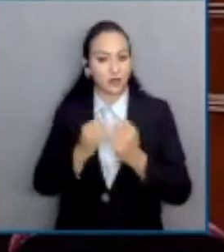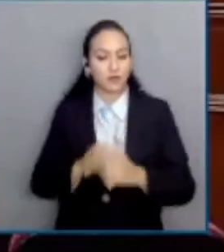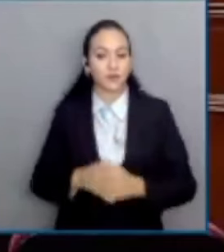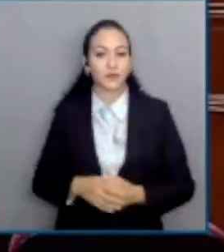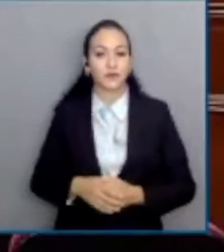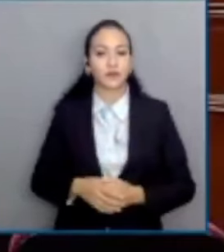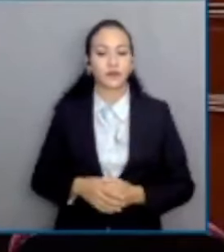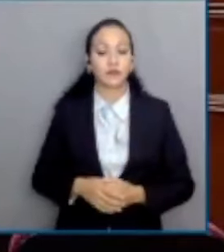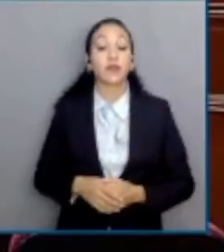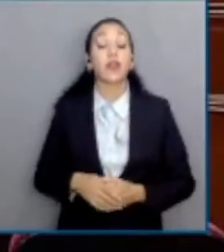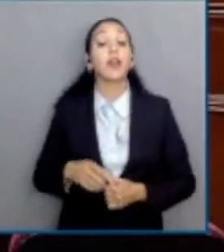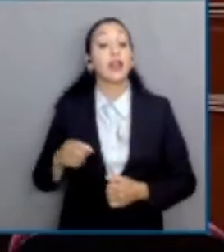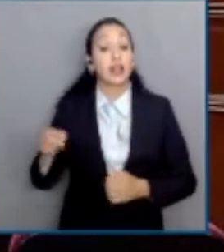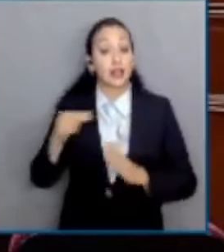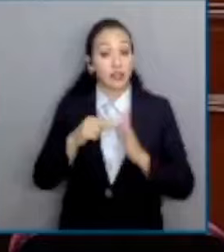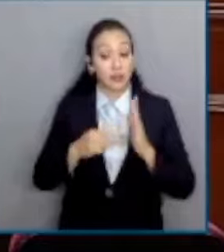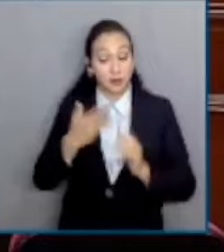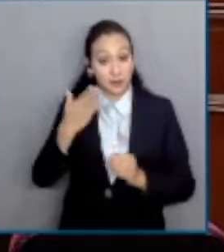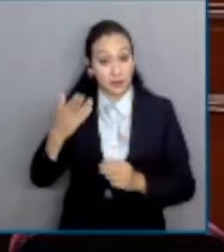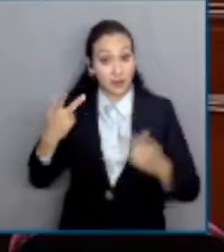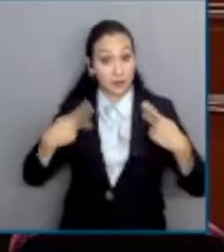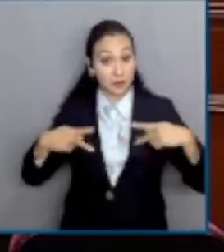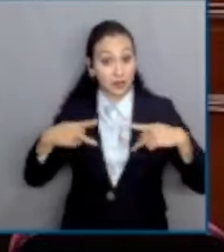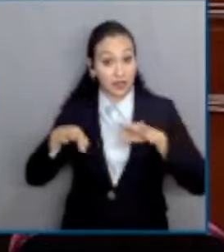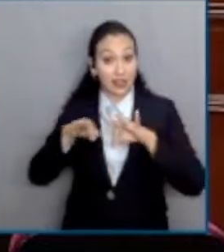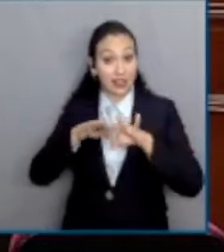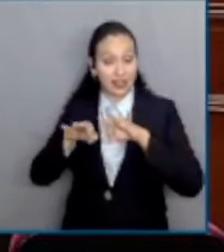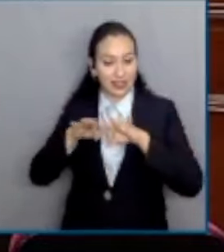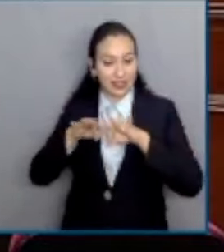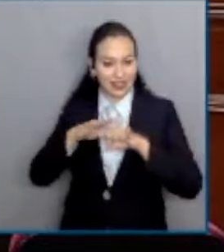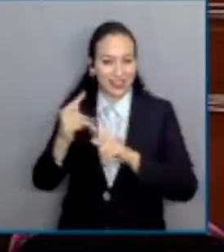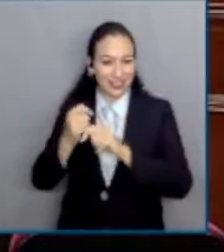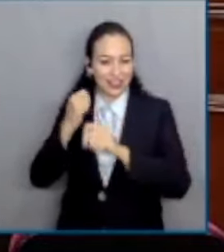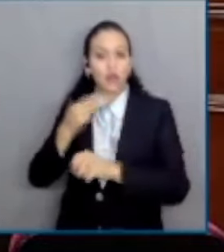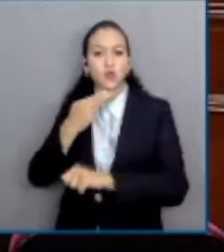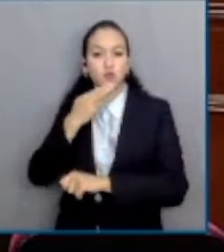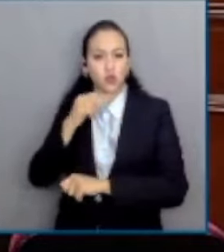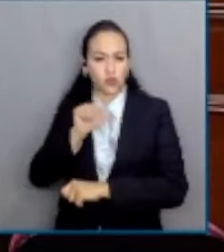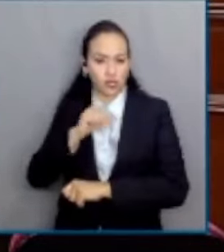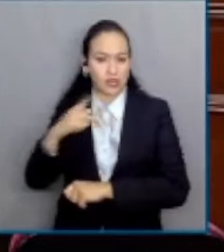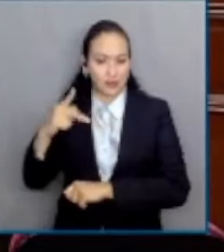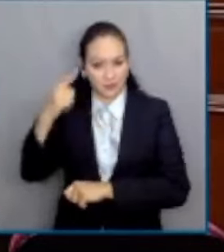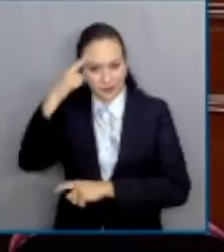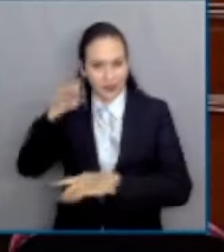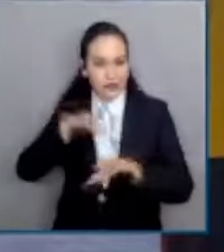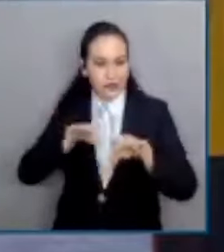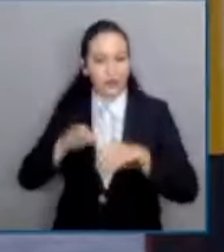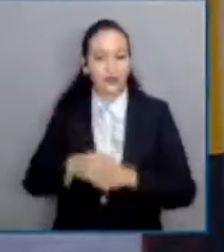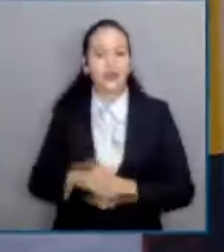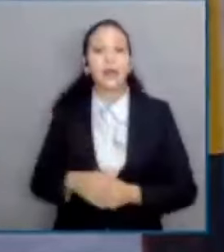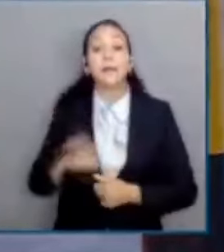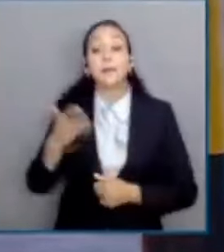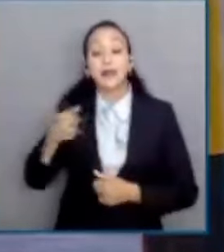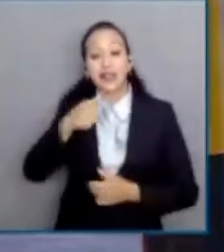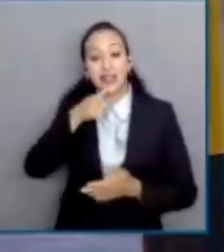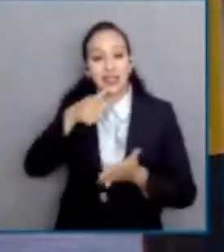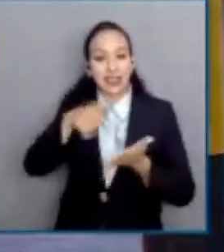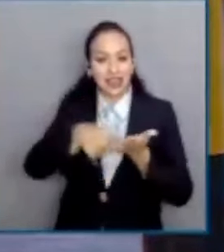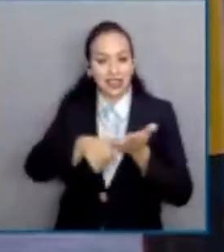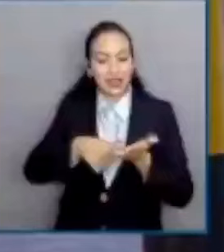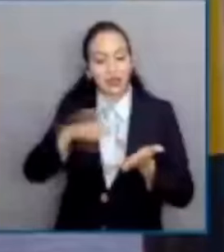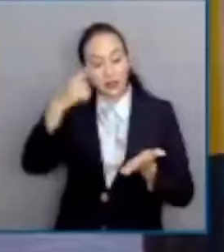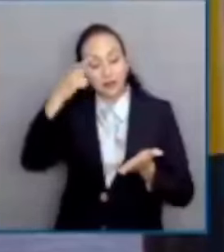prestadores del servicio de transporte público a través de plataformas digitales una carta de antecedentes no penales. La